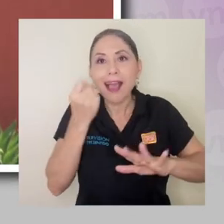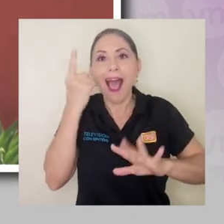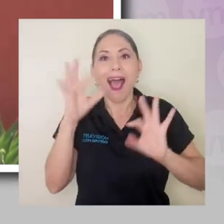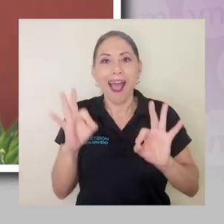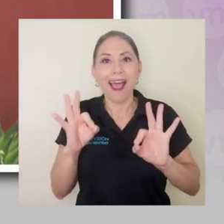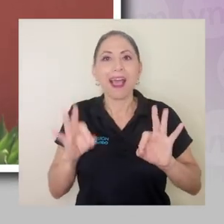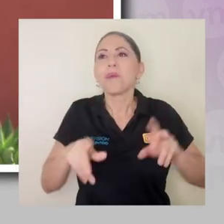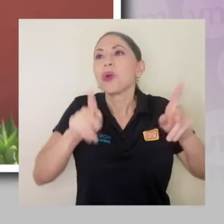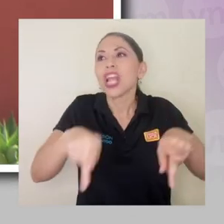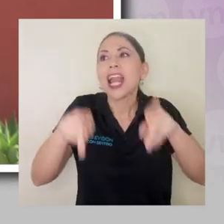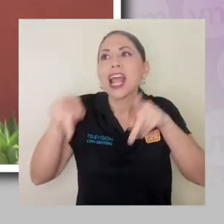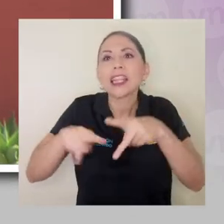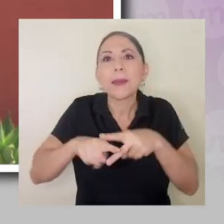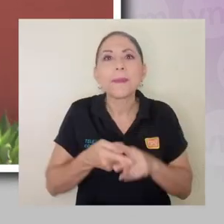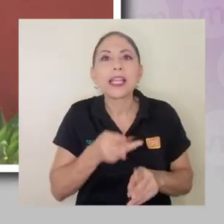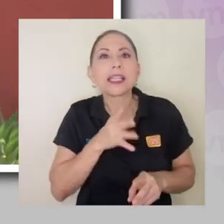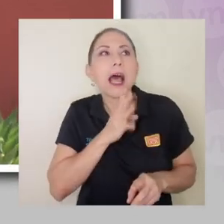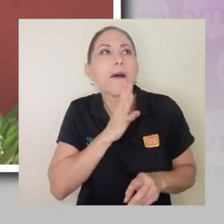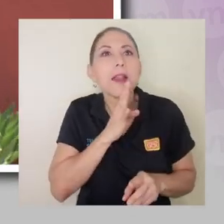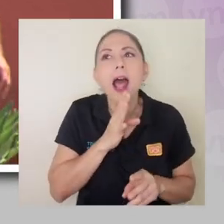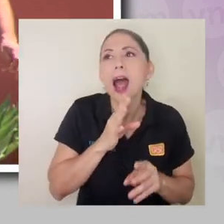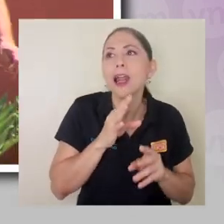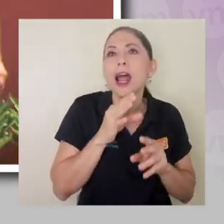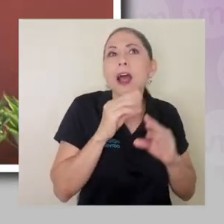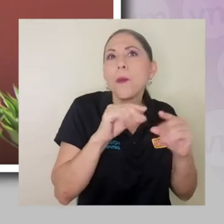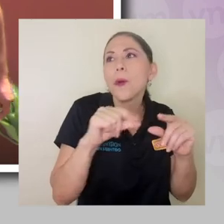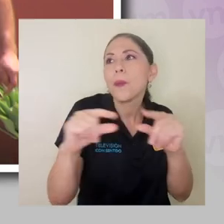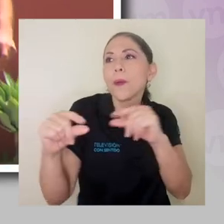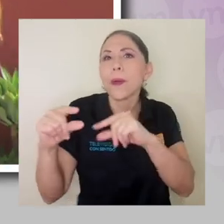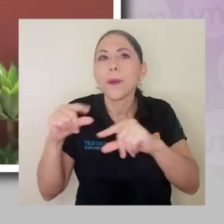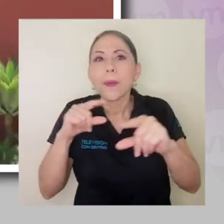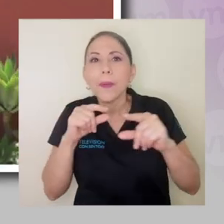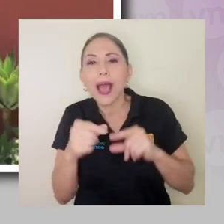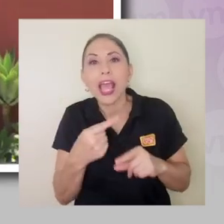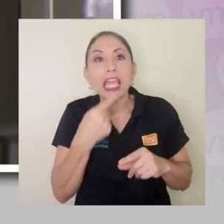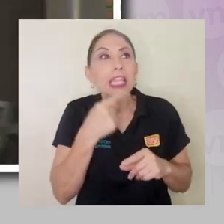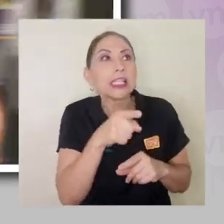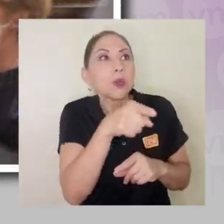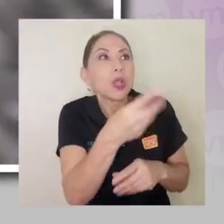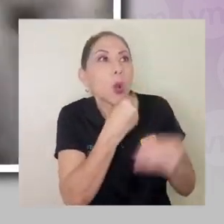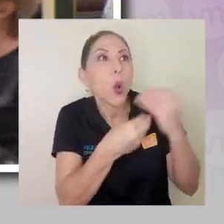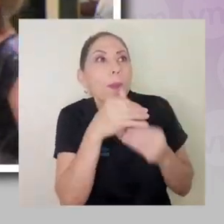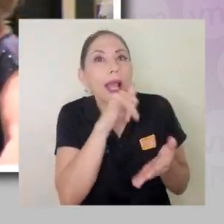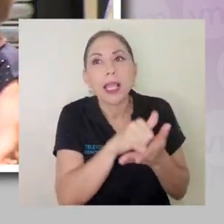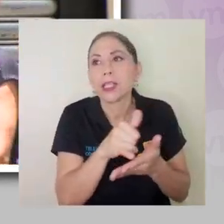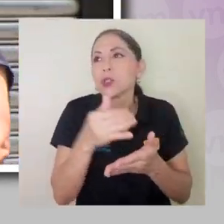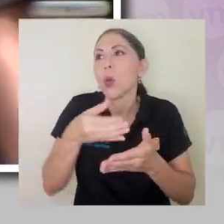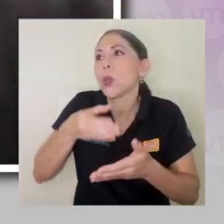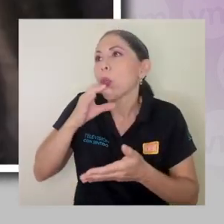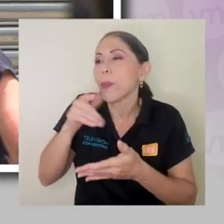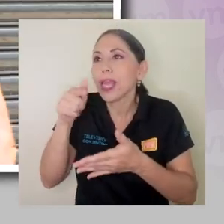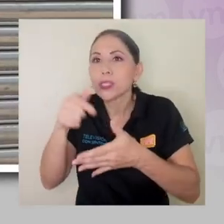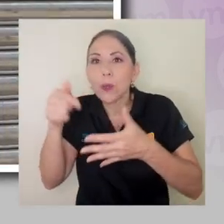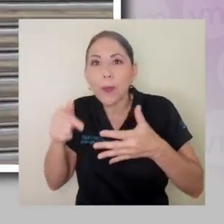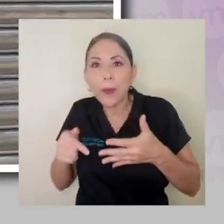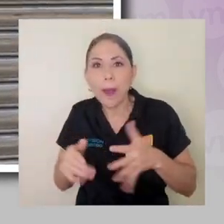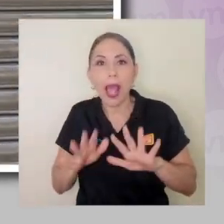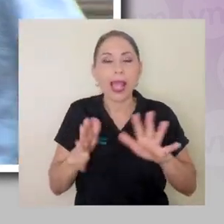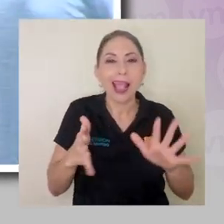¿Por qué de la gente empieza a decirse cosas y a pasarse ahí las recetas de la cosa? Tiene que ser una